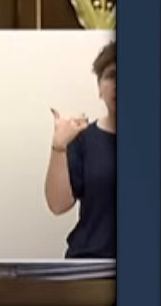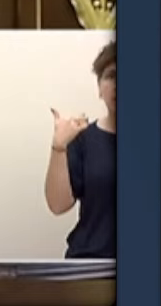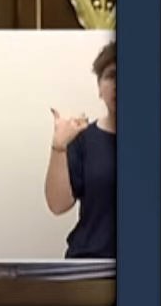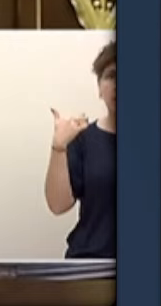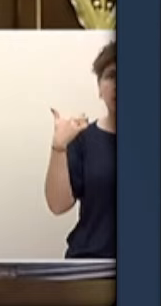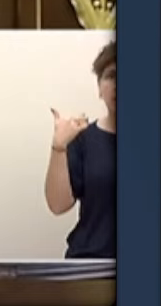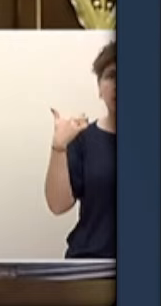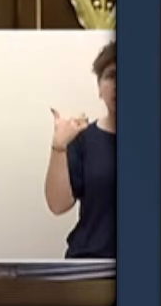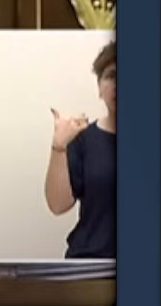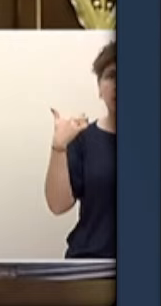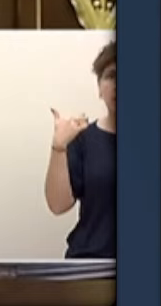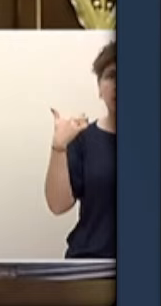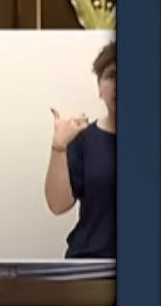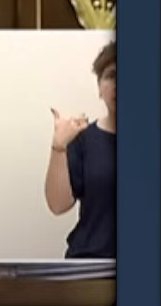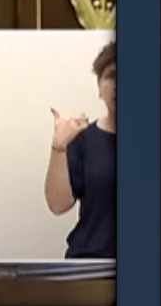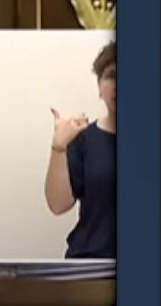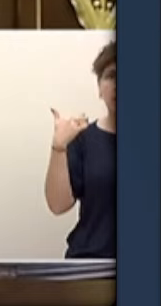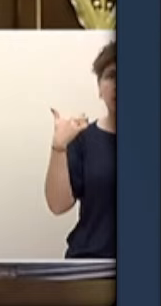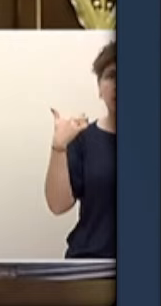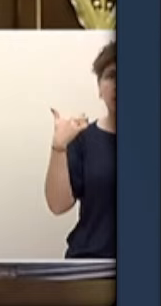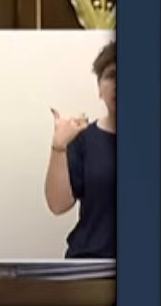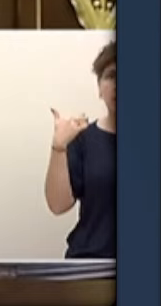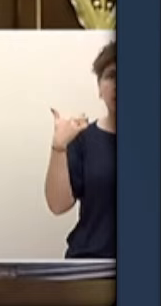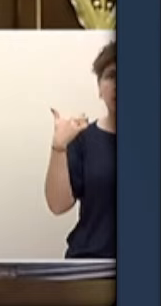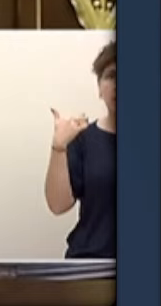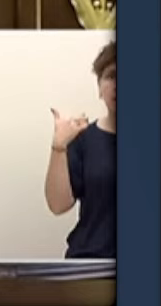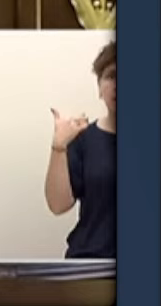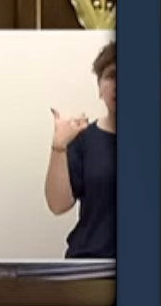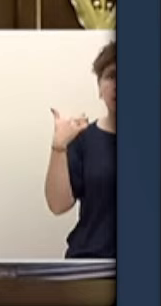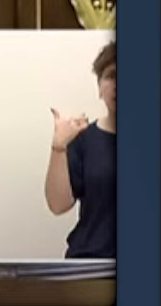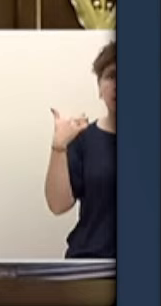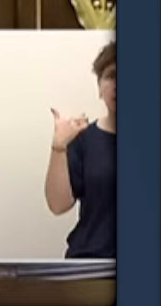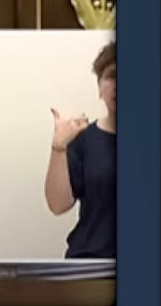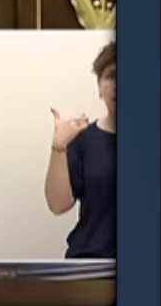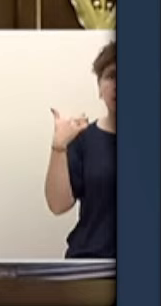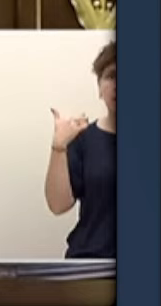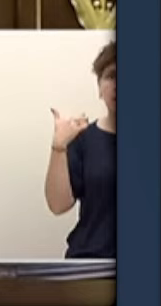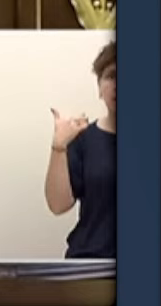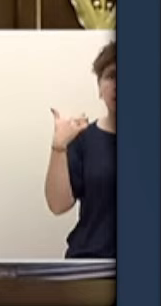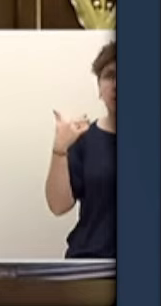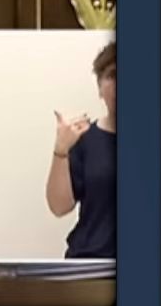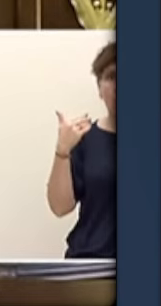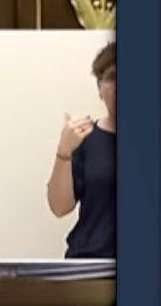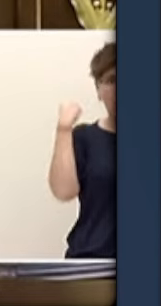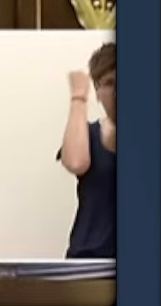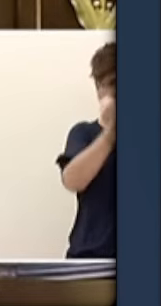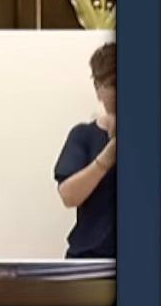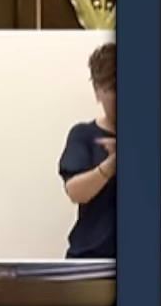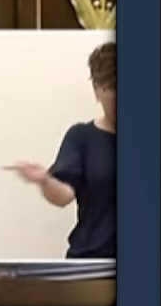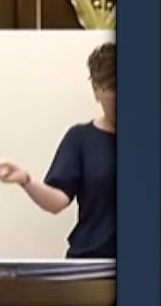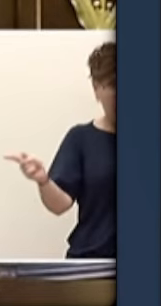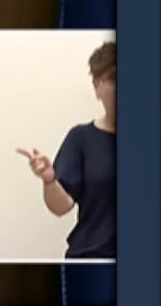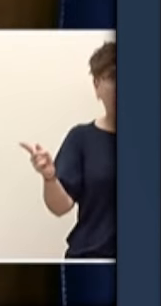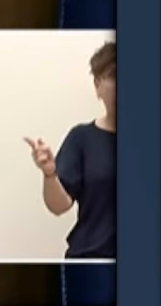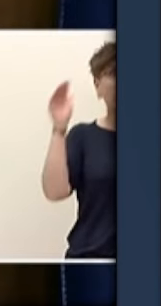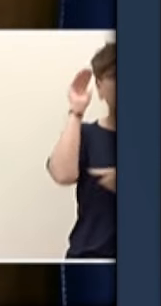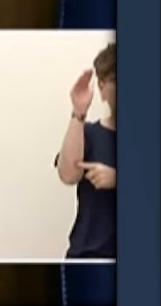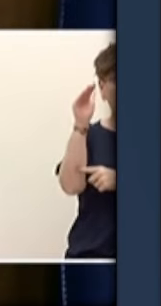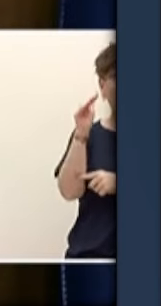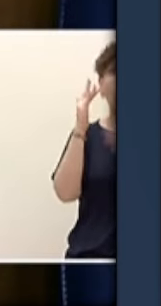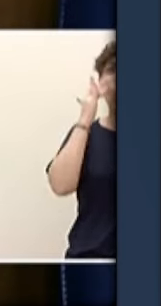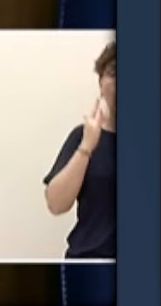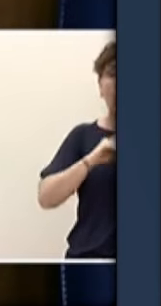inmigración irregular, legal, da igual, para que nos trabajen en el campo. Baratito. Ocultan que el paro juvenil de España